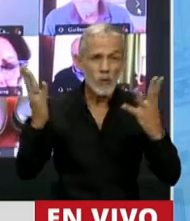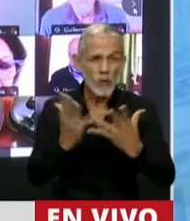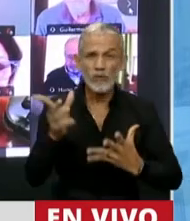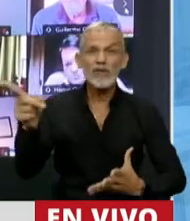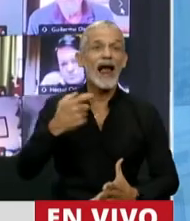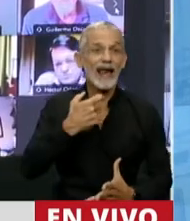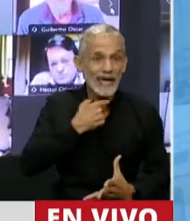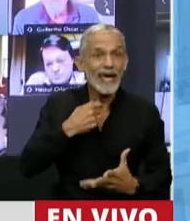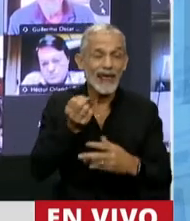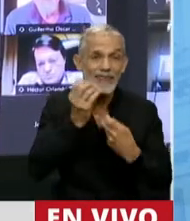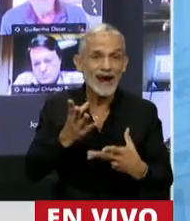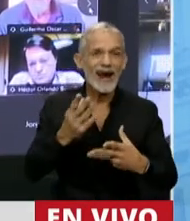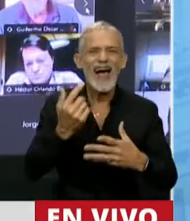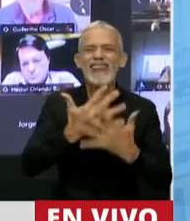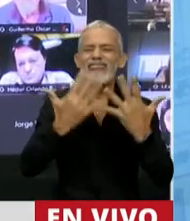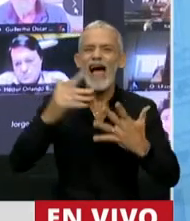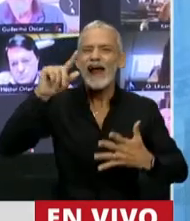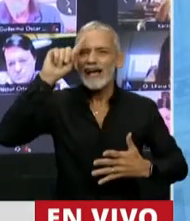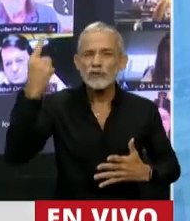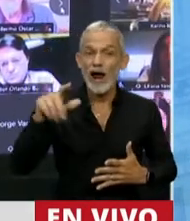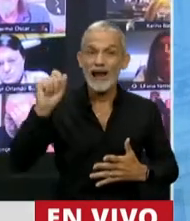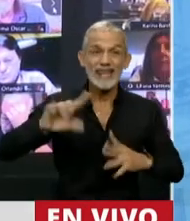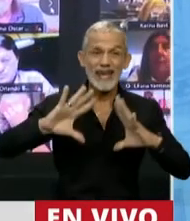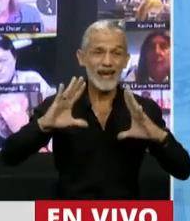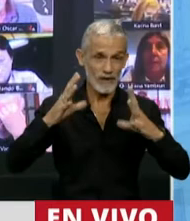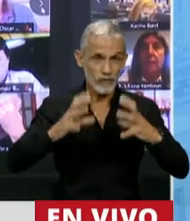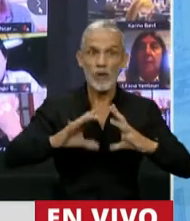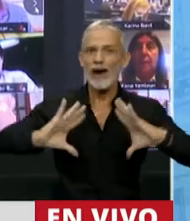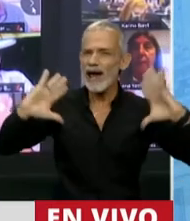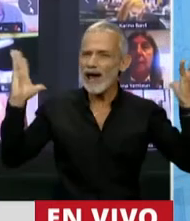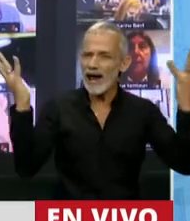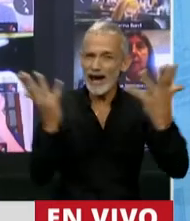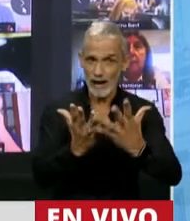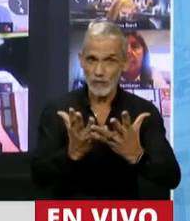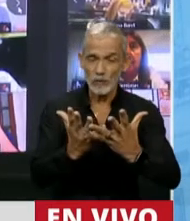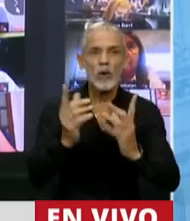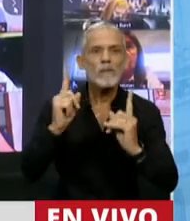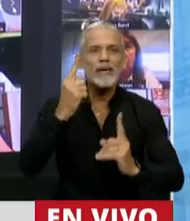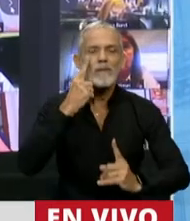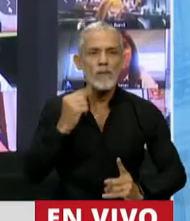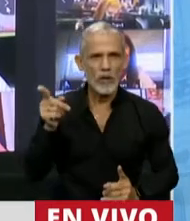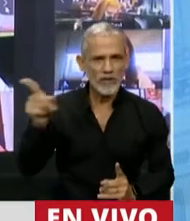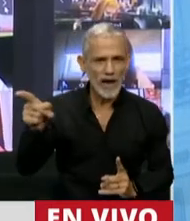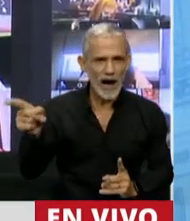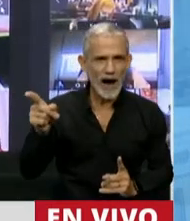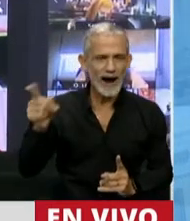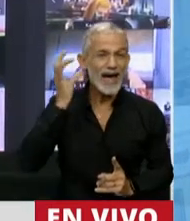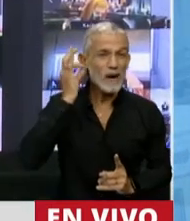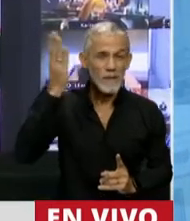Día Nacional del Fútbol en el mundo. El día en que Diego Maradona precisamente